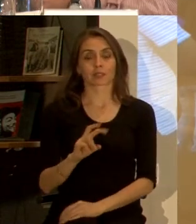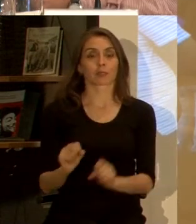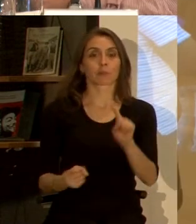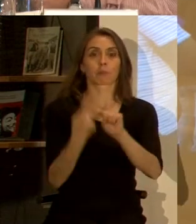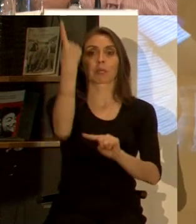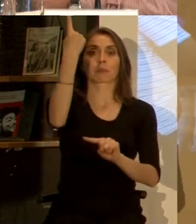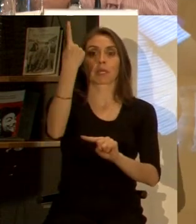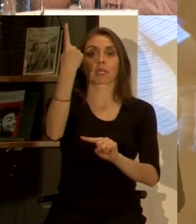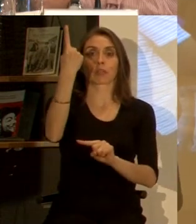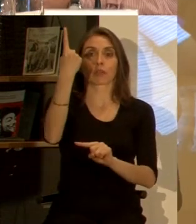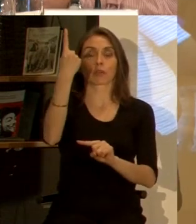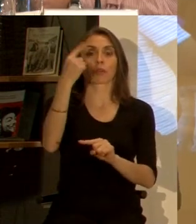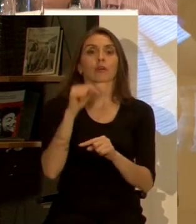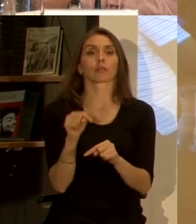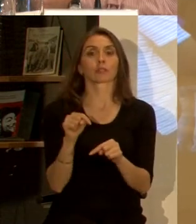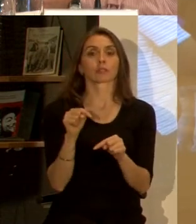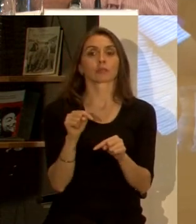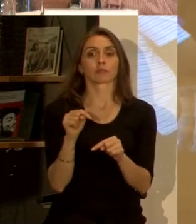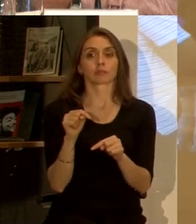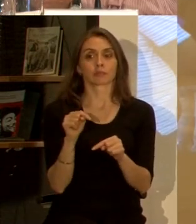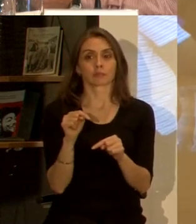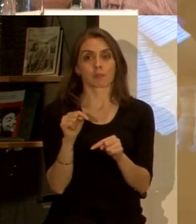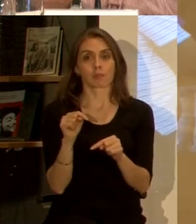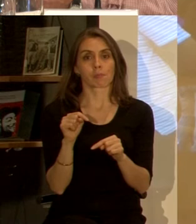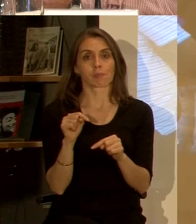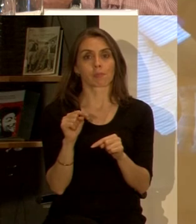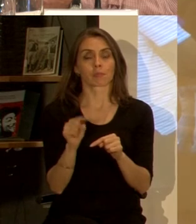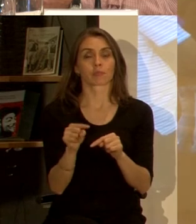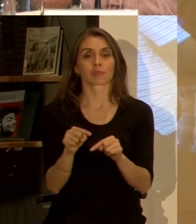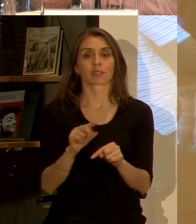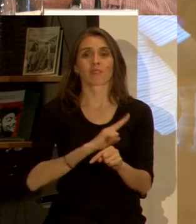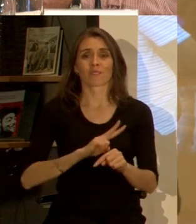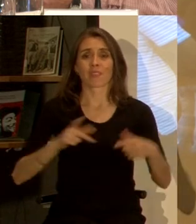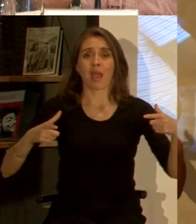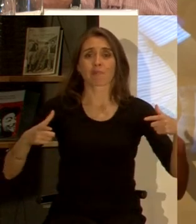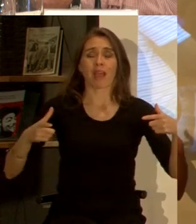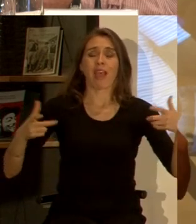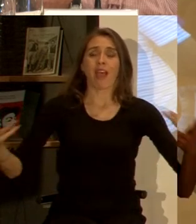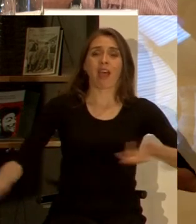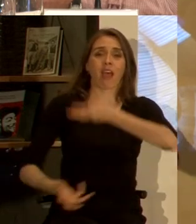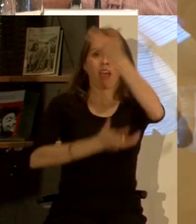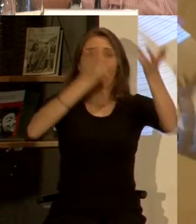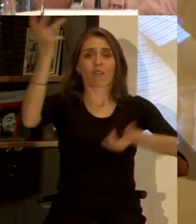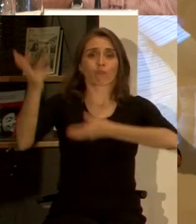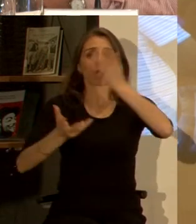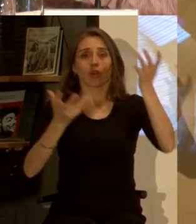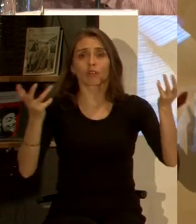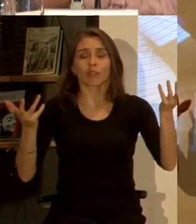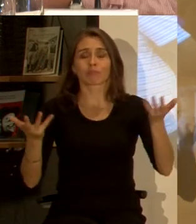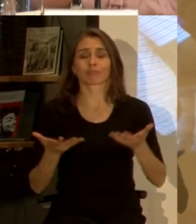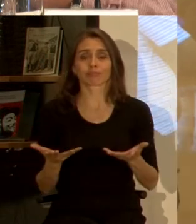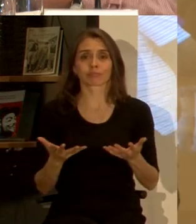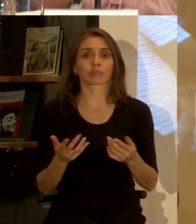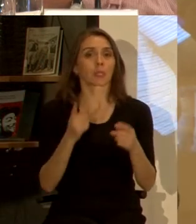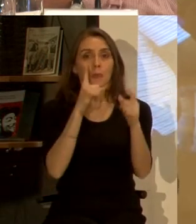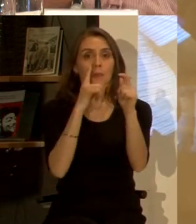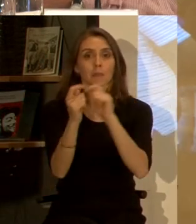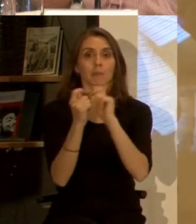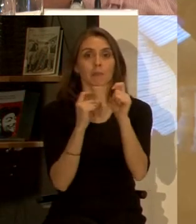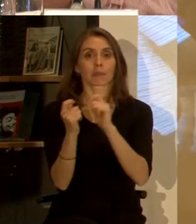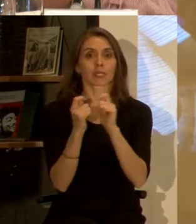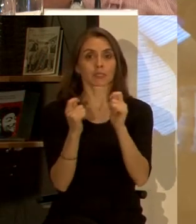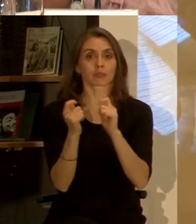nuevamente en recibir este tipo de agresiones ¿no es cierto? donde finalmente nos damos cuenta que el riesgo está